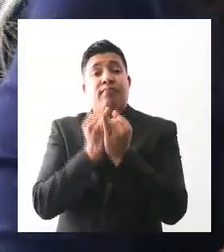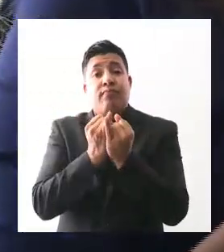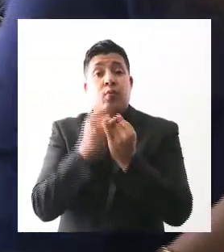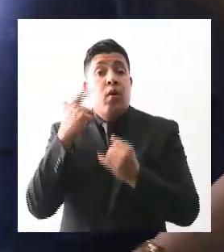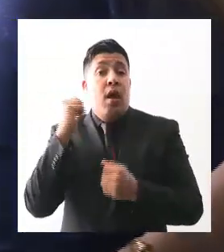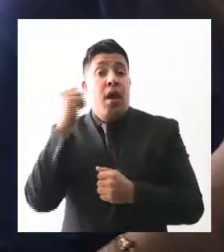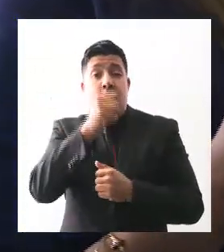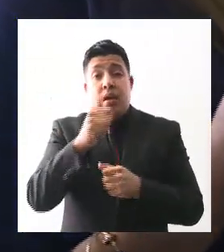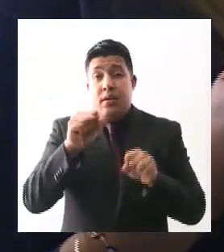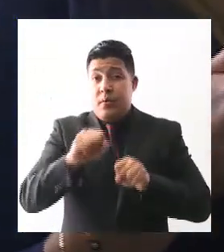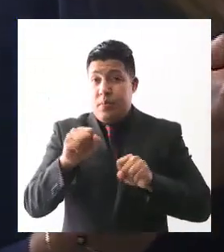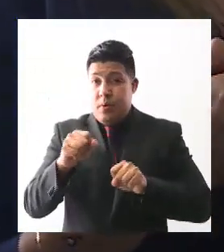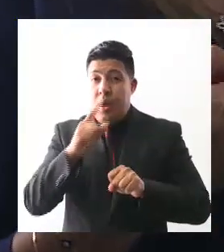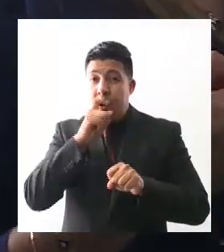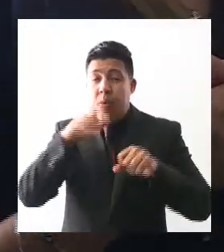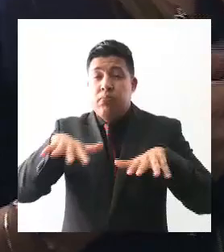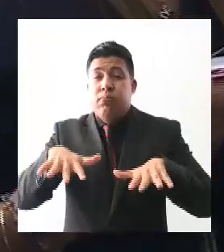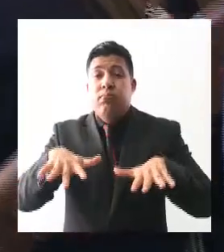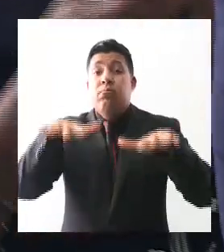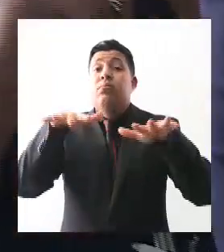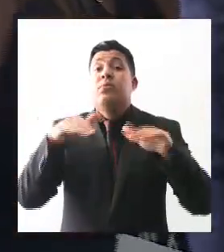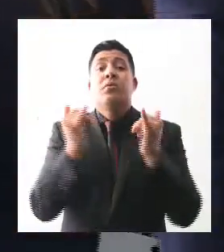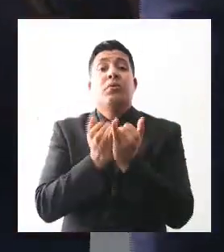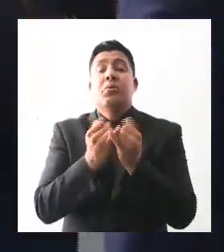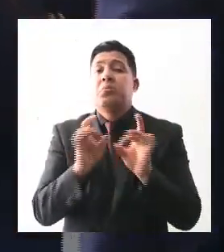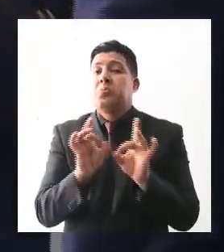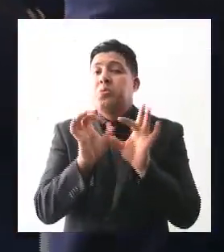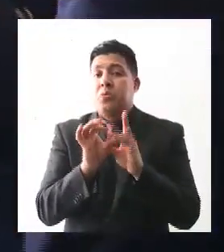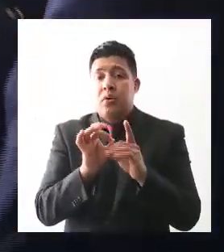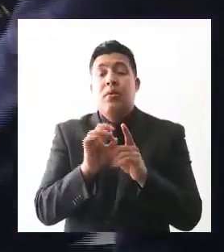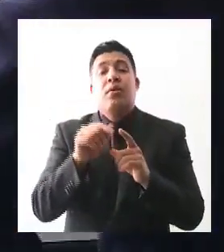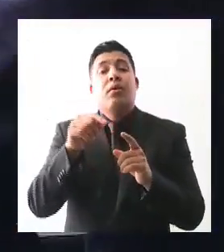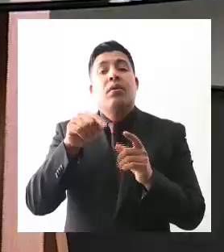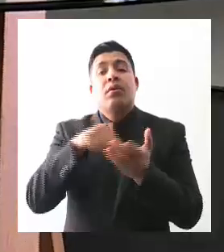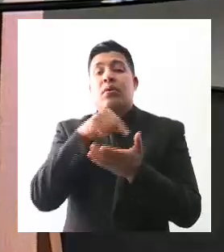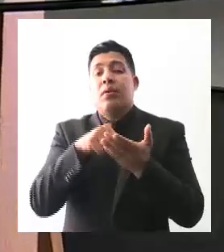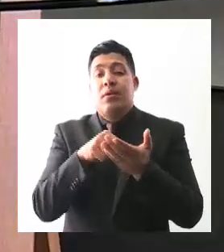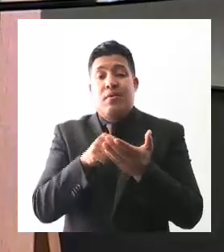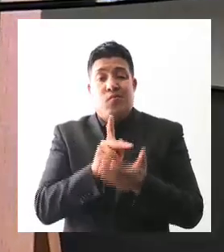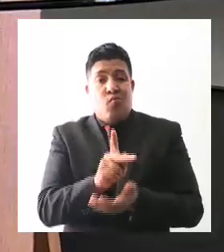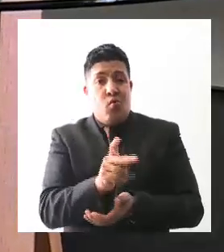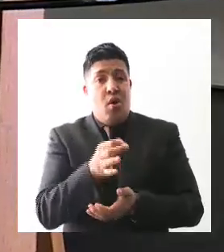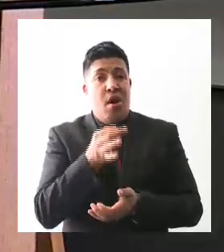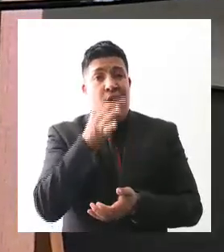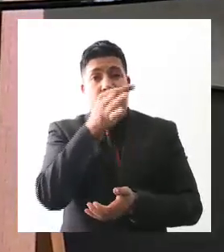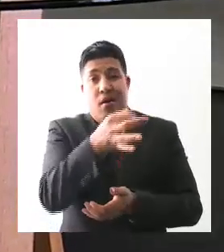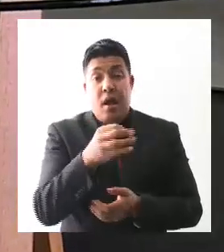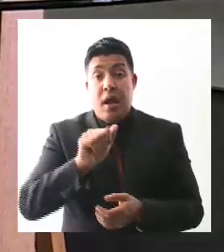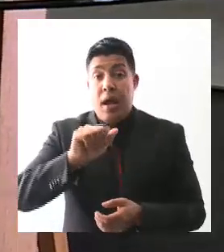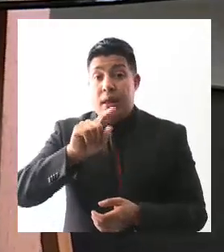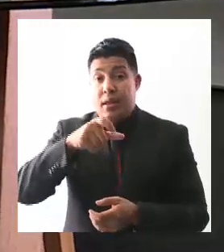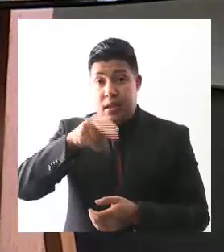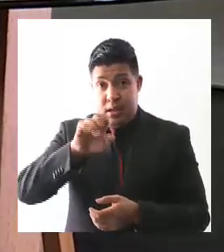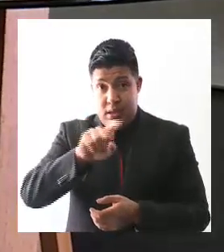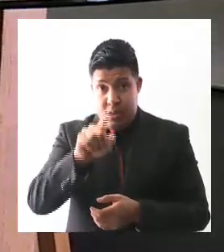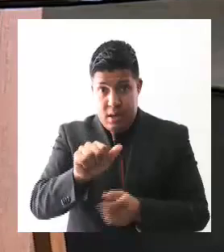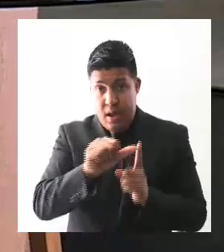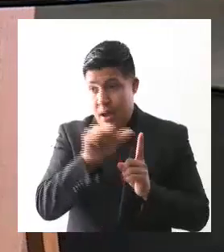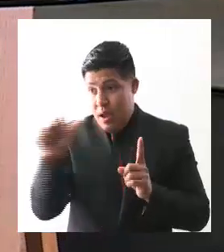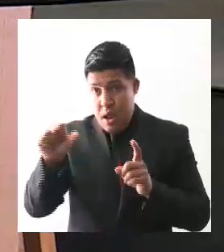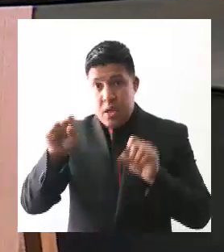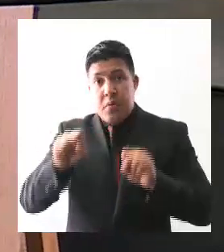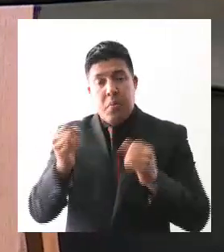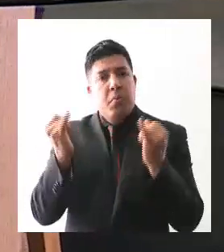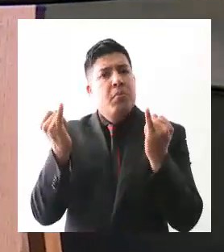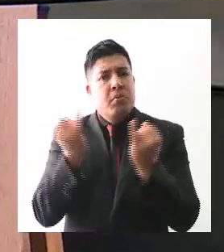además el de Atequiza por cualquier emergencia y esto pues nos da las condiciones de actuar con tranquilidad pero nunca bajo